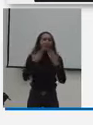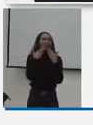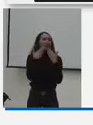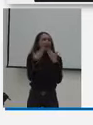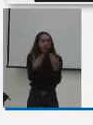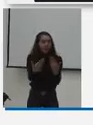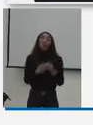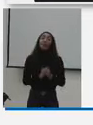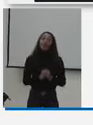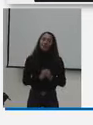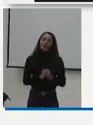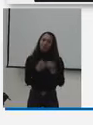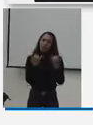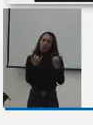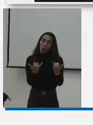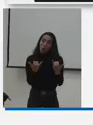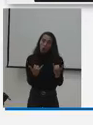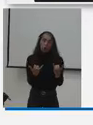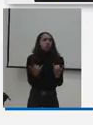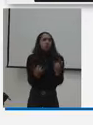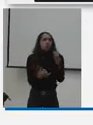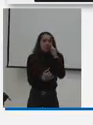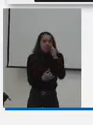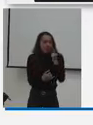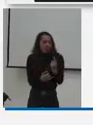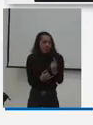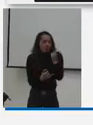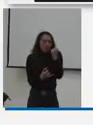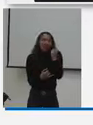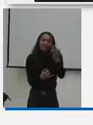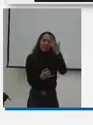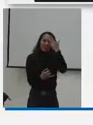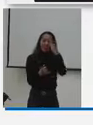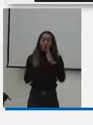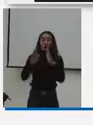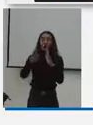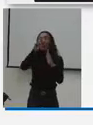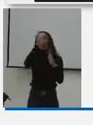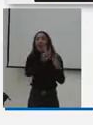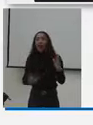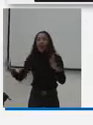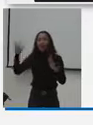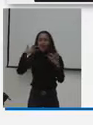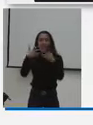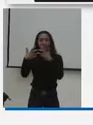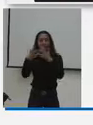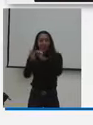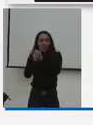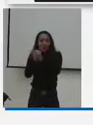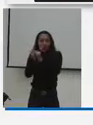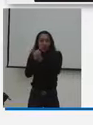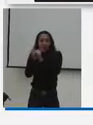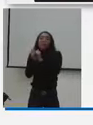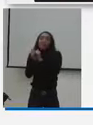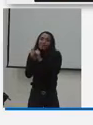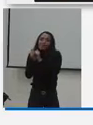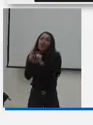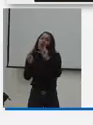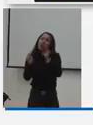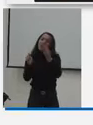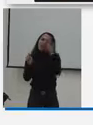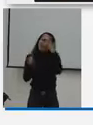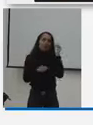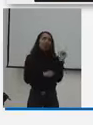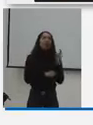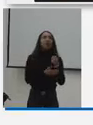Sin duda, es un momento memorable para el sistema deportivo nacional. Es un cambio que hemos venido